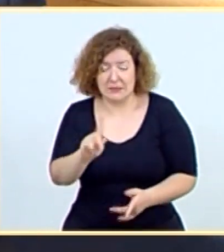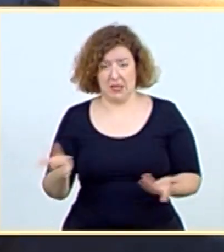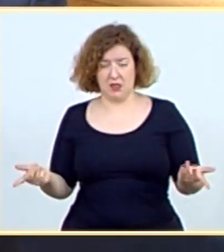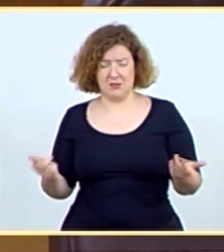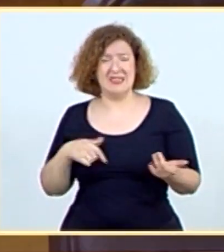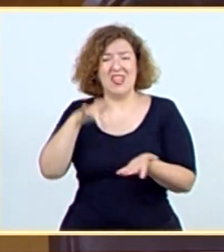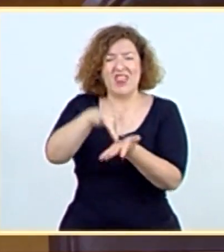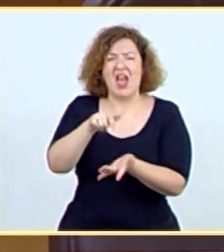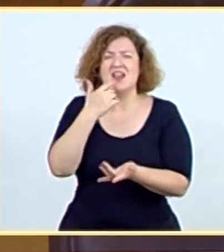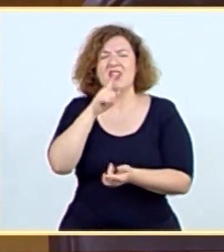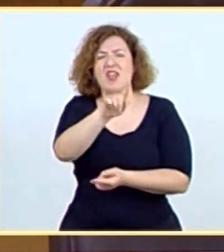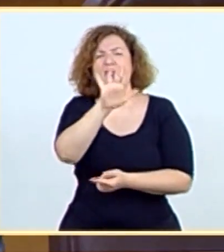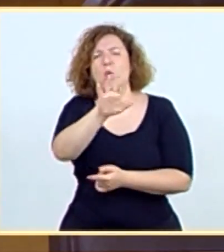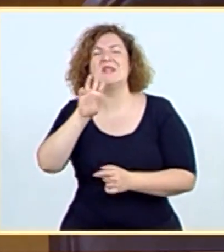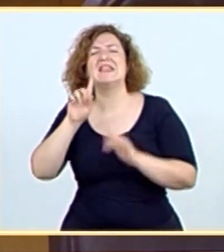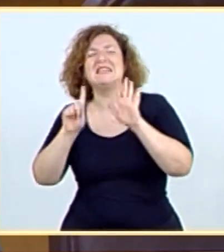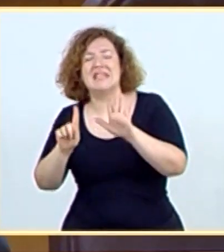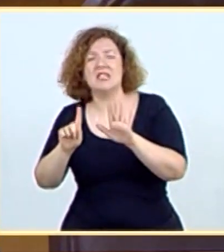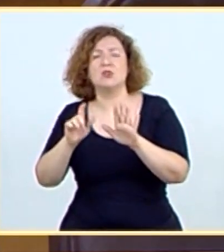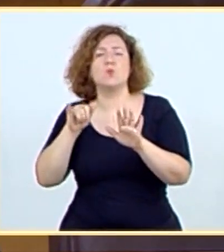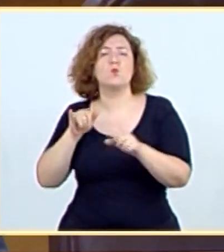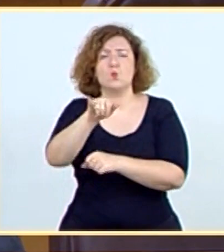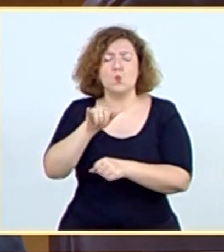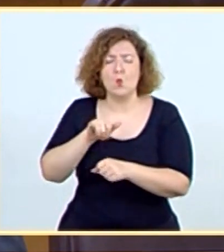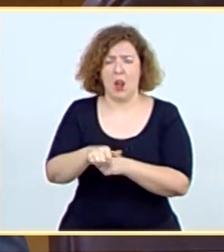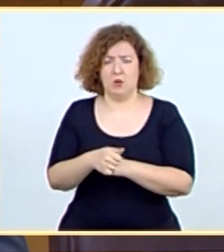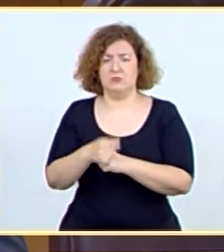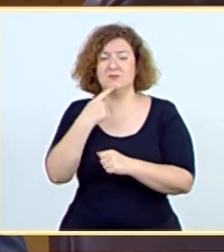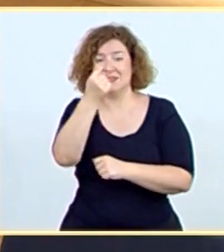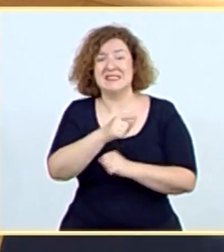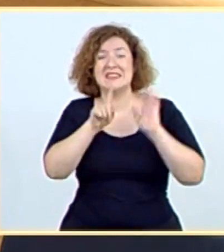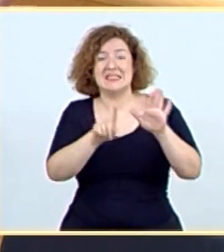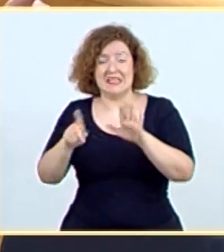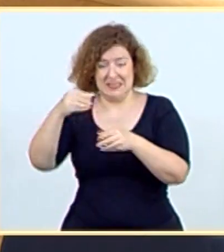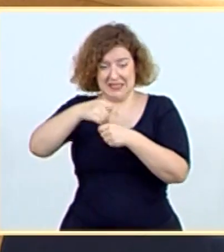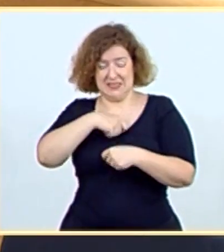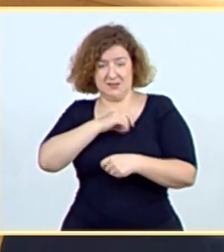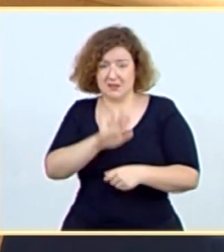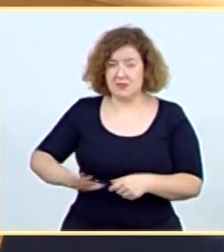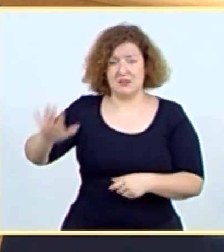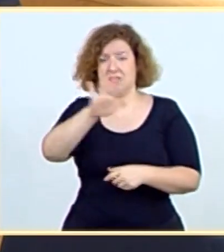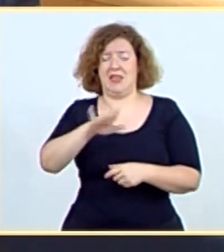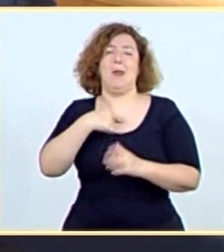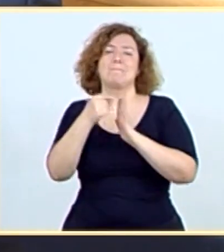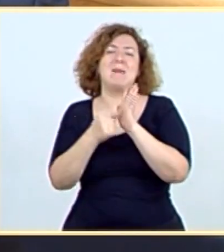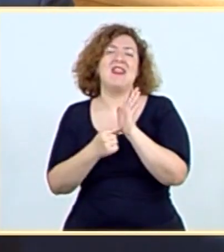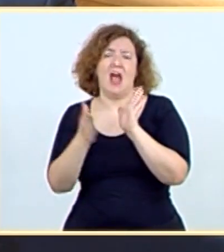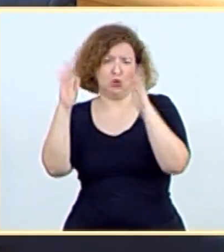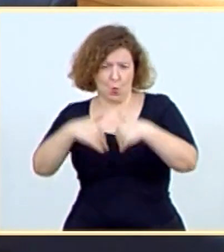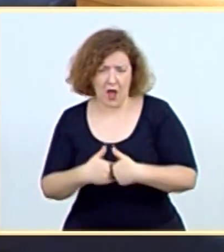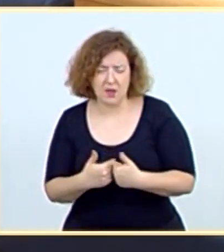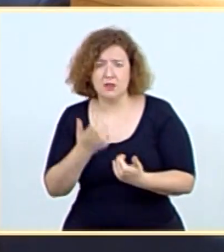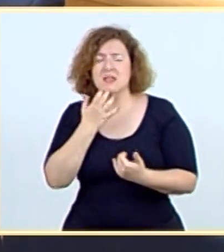ese día entraron 156 vuelos en Barajas, de los cuales 66 fueron domésticos, a los que no se les aplica estas medidas. Y